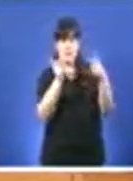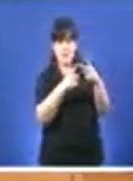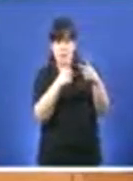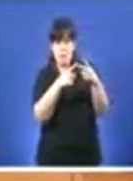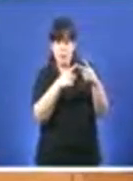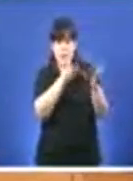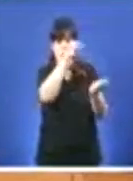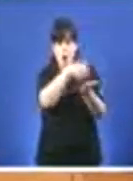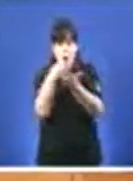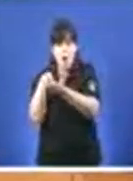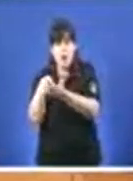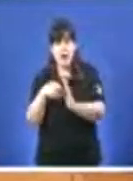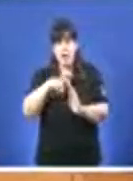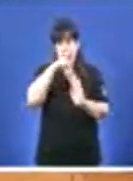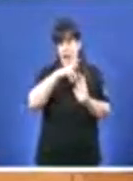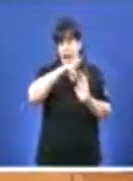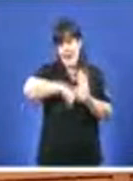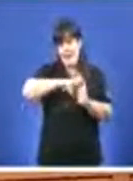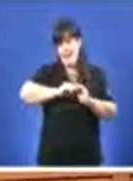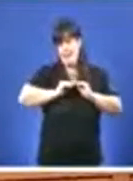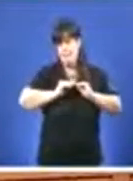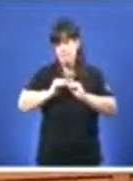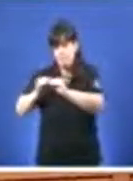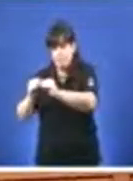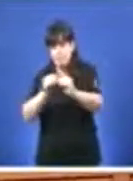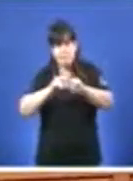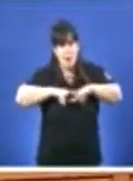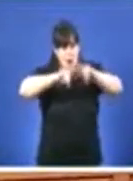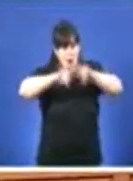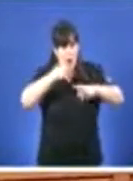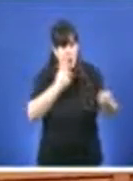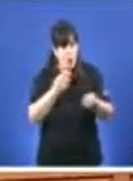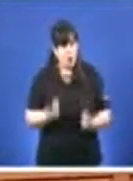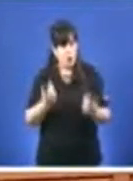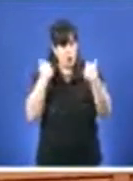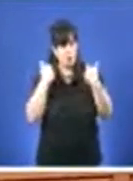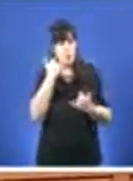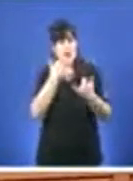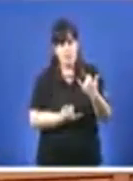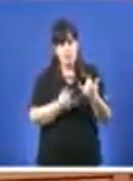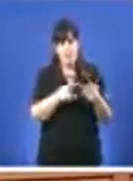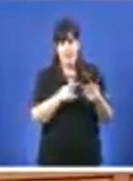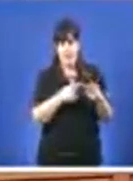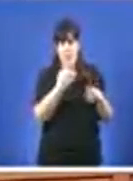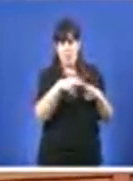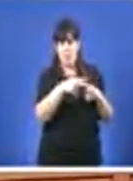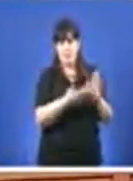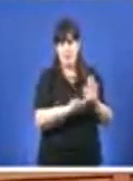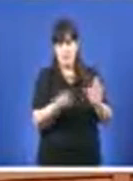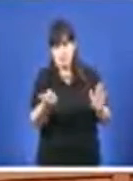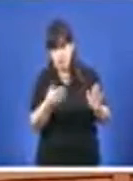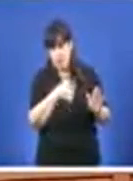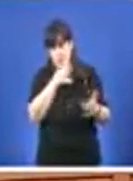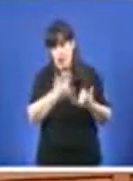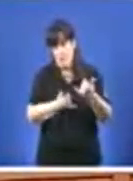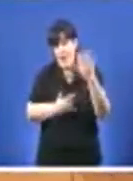Feijó é que non é creíble que as contas públicas galegas sexan supervisadas porque en foi o máximo dirigente do